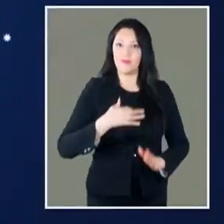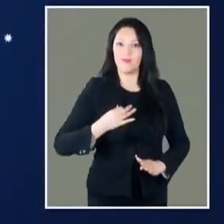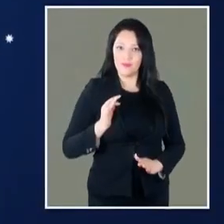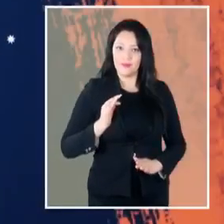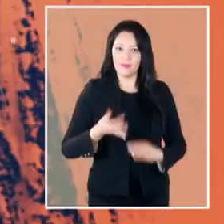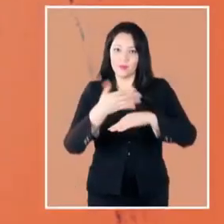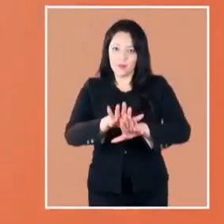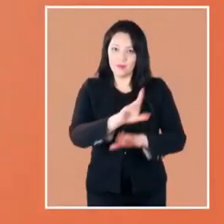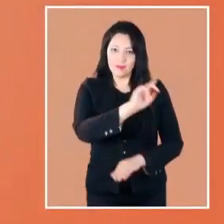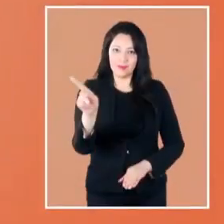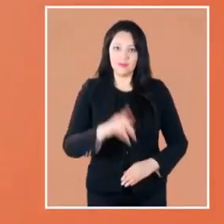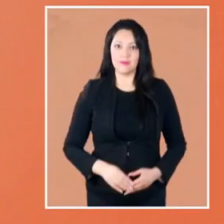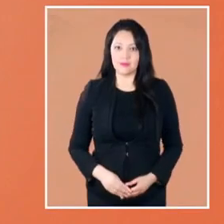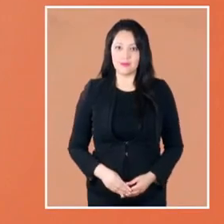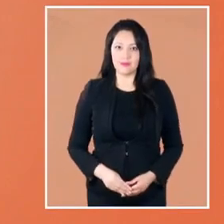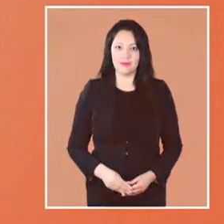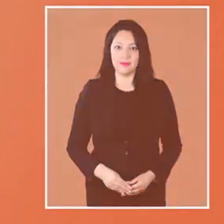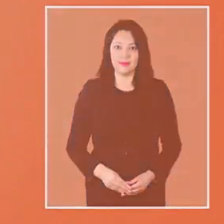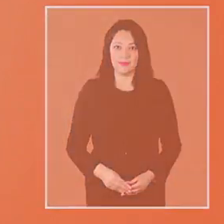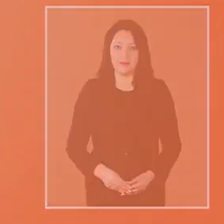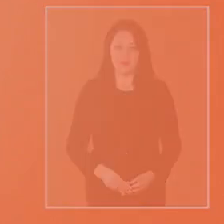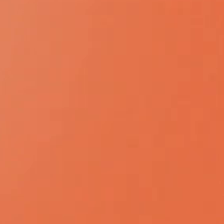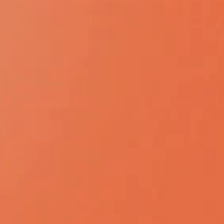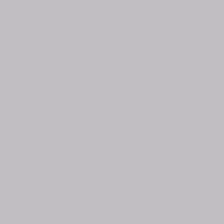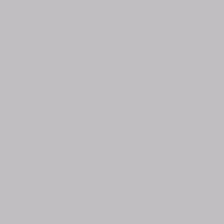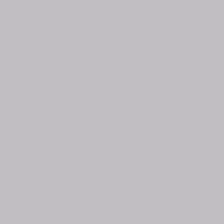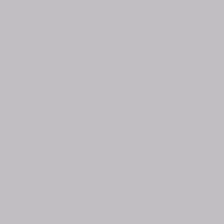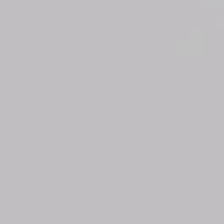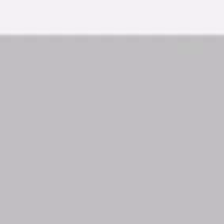Apruebo Convención Constitucional. Mixta no.